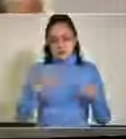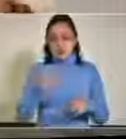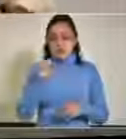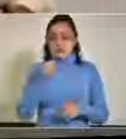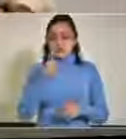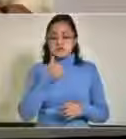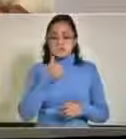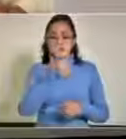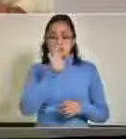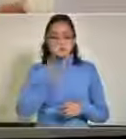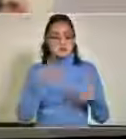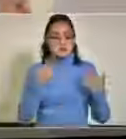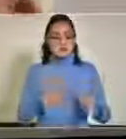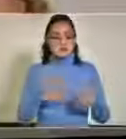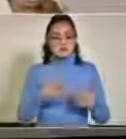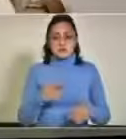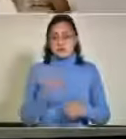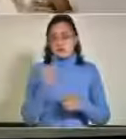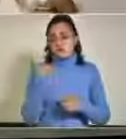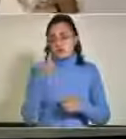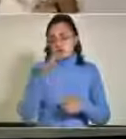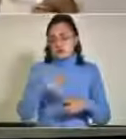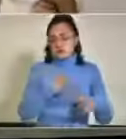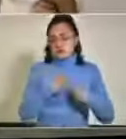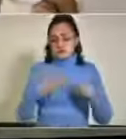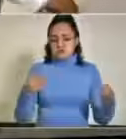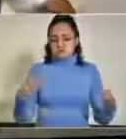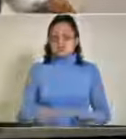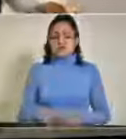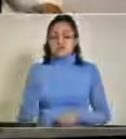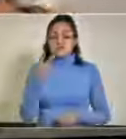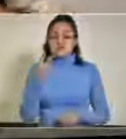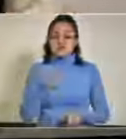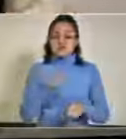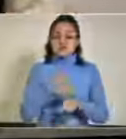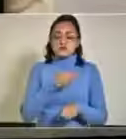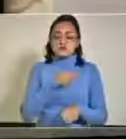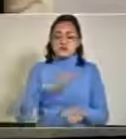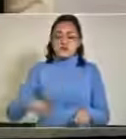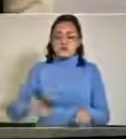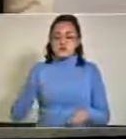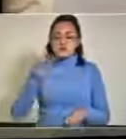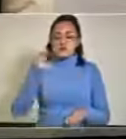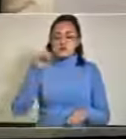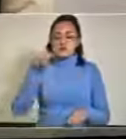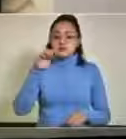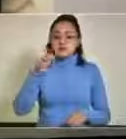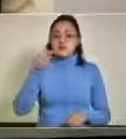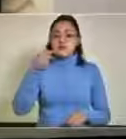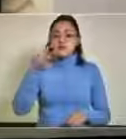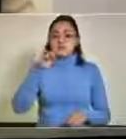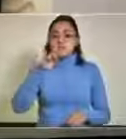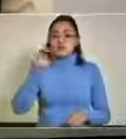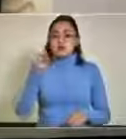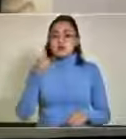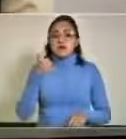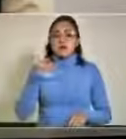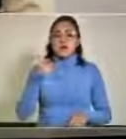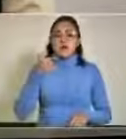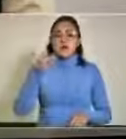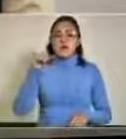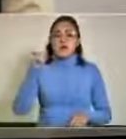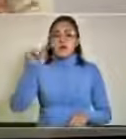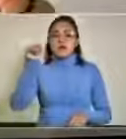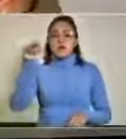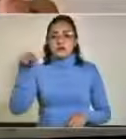con 66%. Dos municipios se agregan, Vicente Guerrero y Aguacatlán. Tenemos